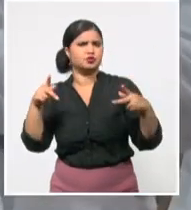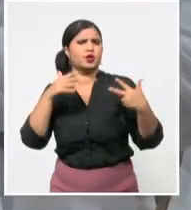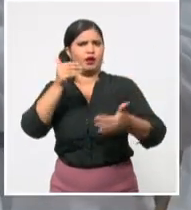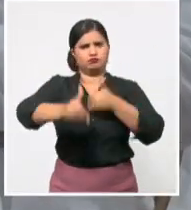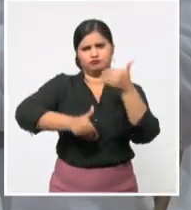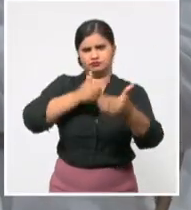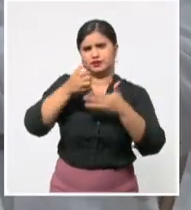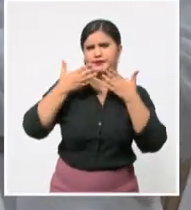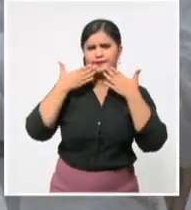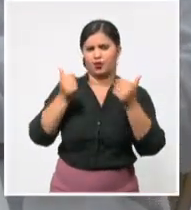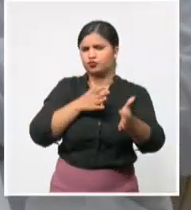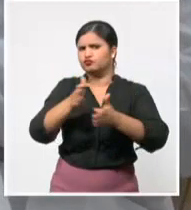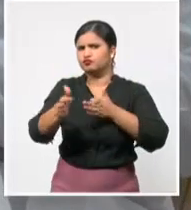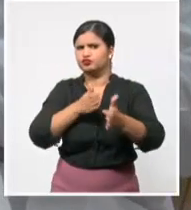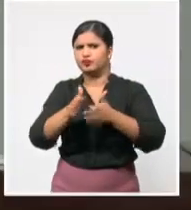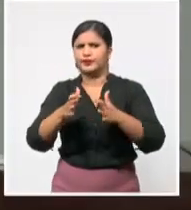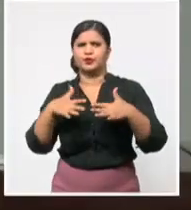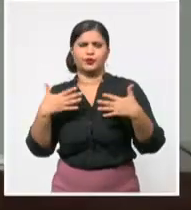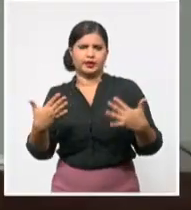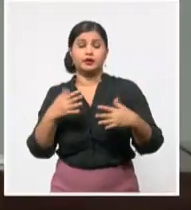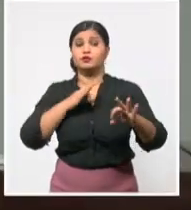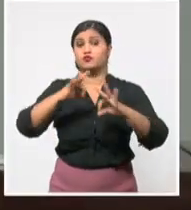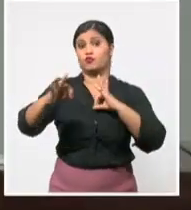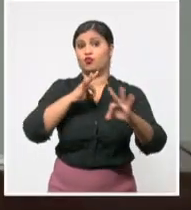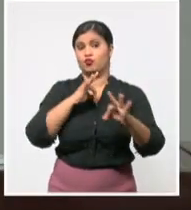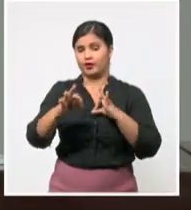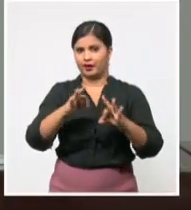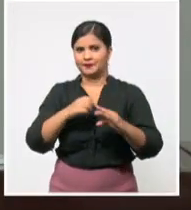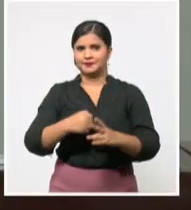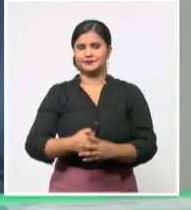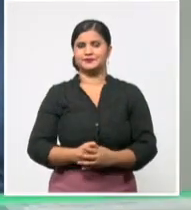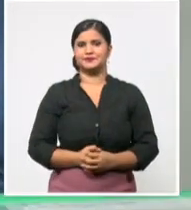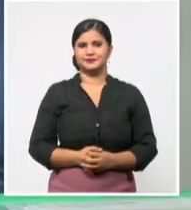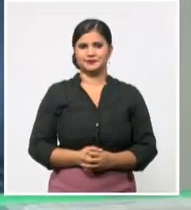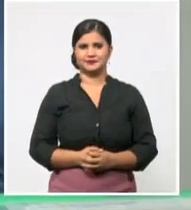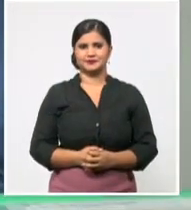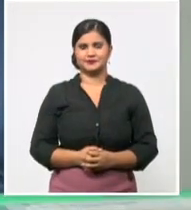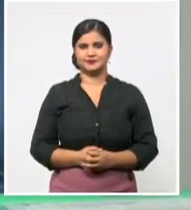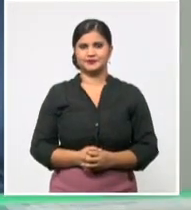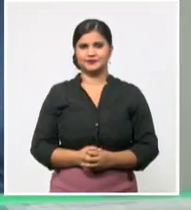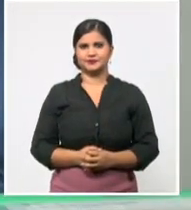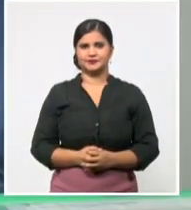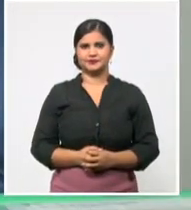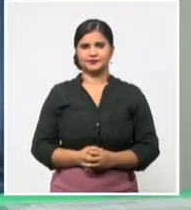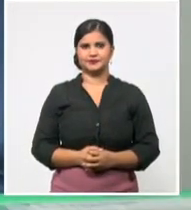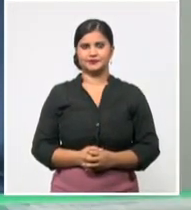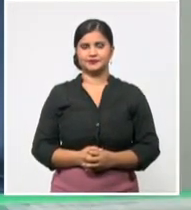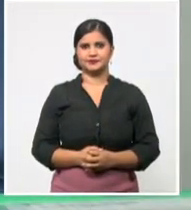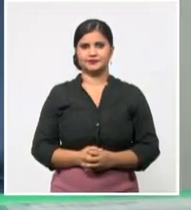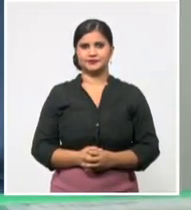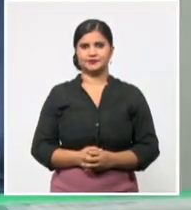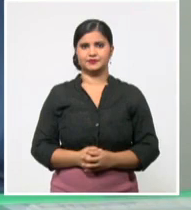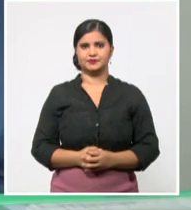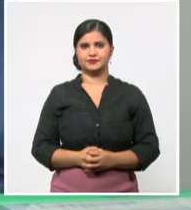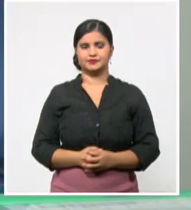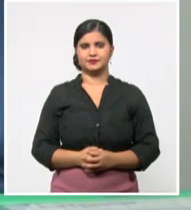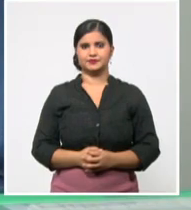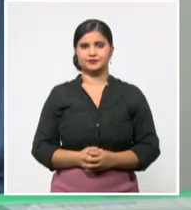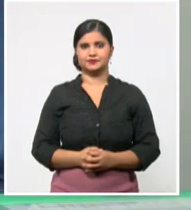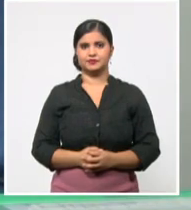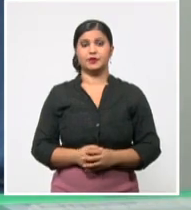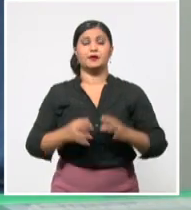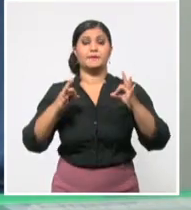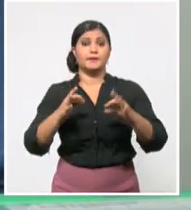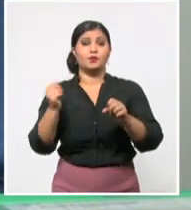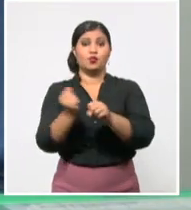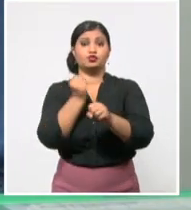el funcionamiento de las unidades de cuidados intensivos en la mayor de las Antillas. En toda esa labor hay personas recuperadas, hay